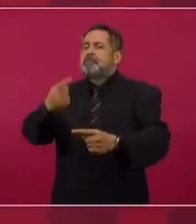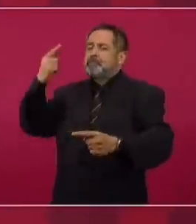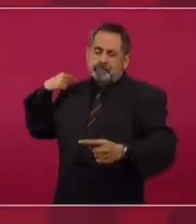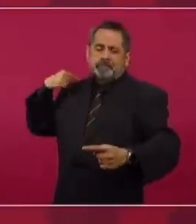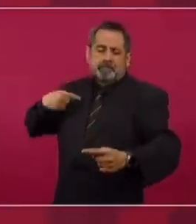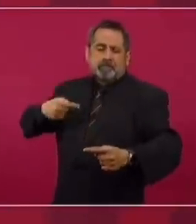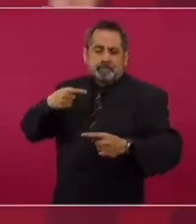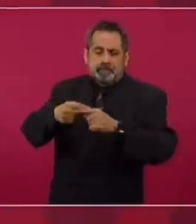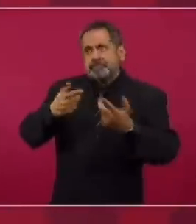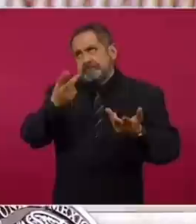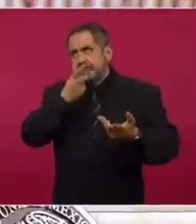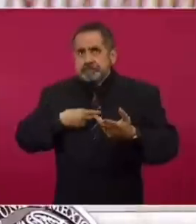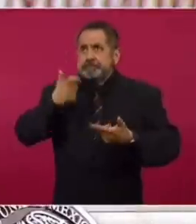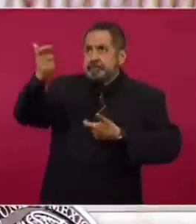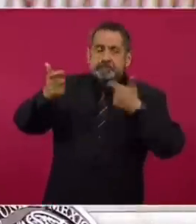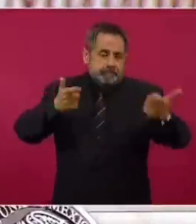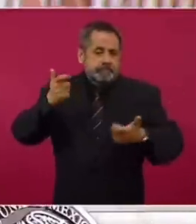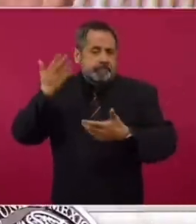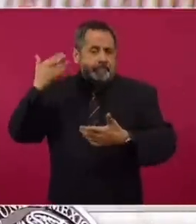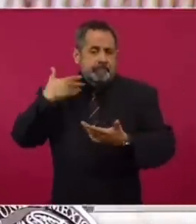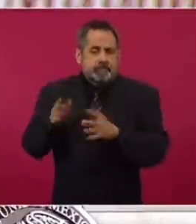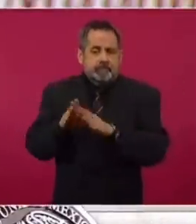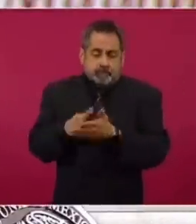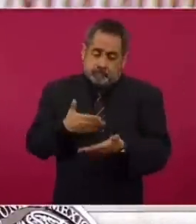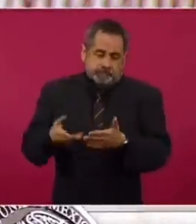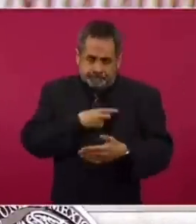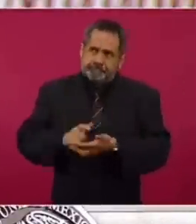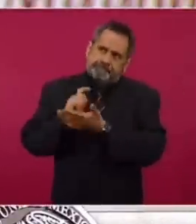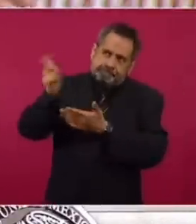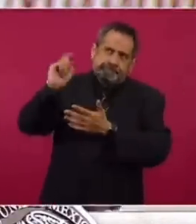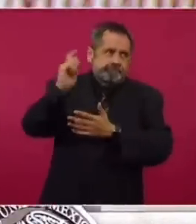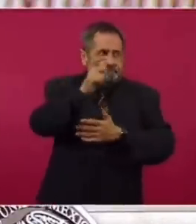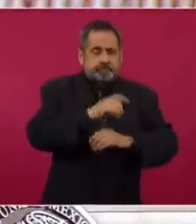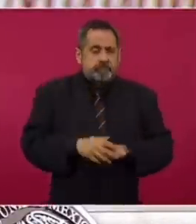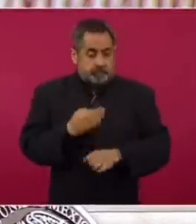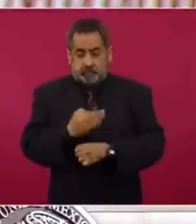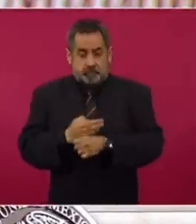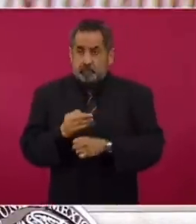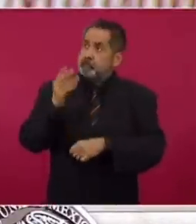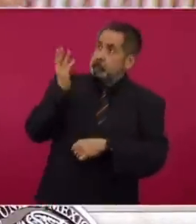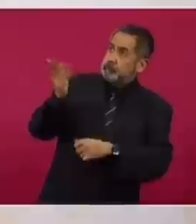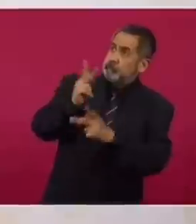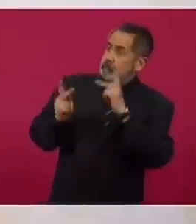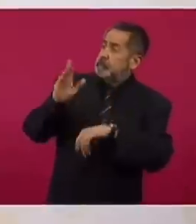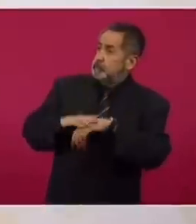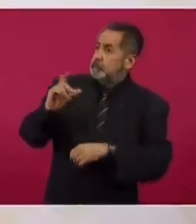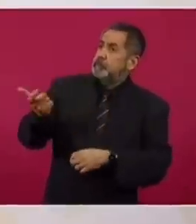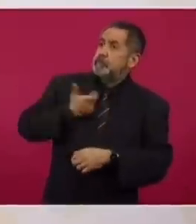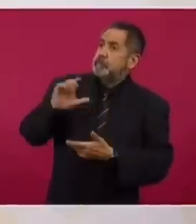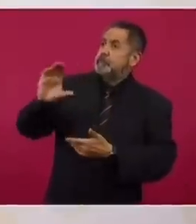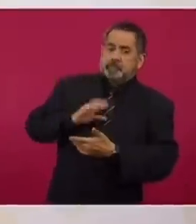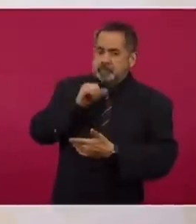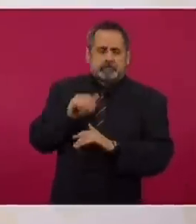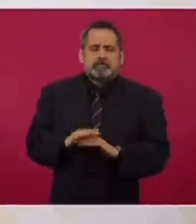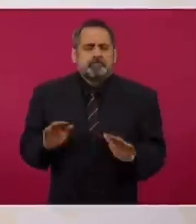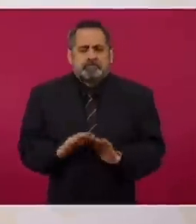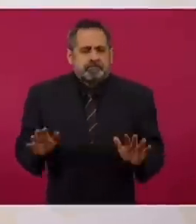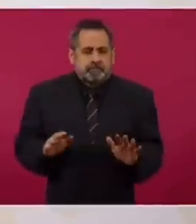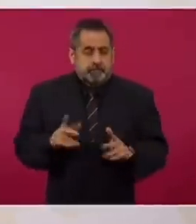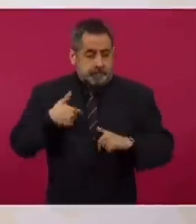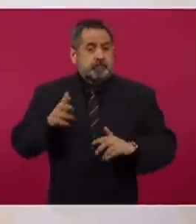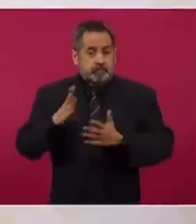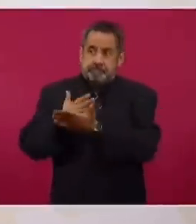una deuda que han venido contratando las administraciones anteriores y esta administración no ha contratado más deuda pública y se ha ocupado de ir incluso ya